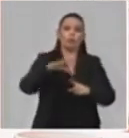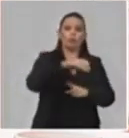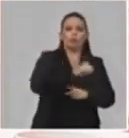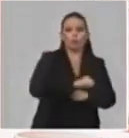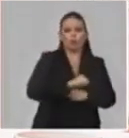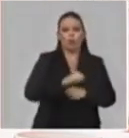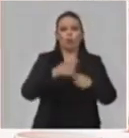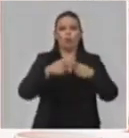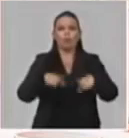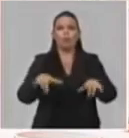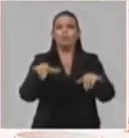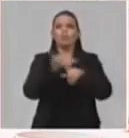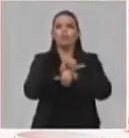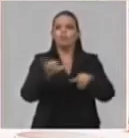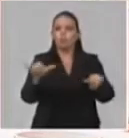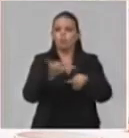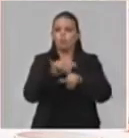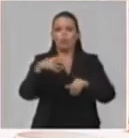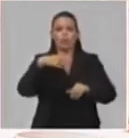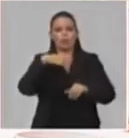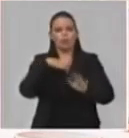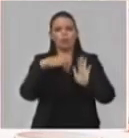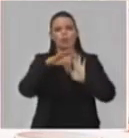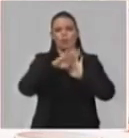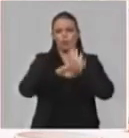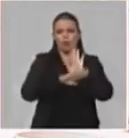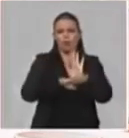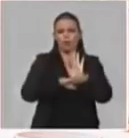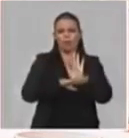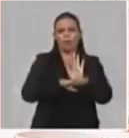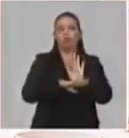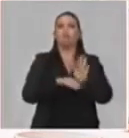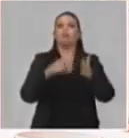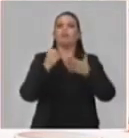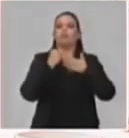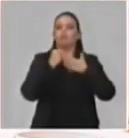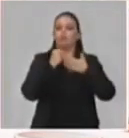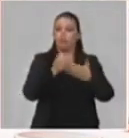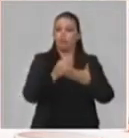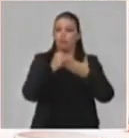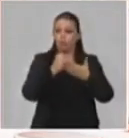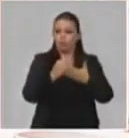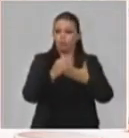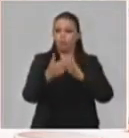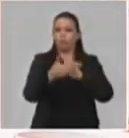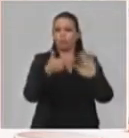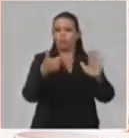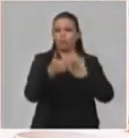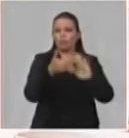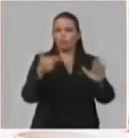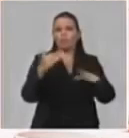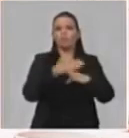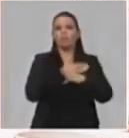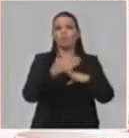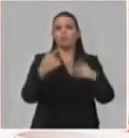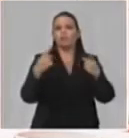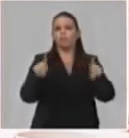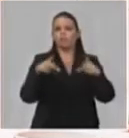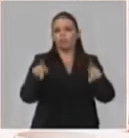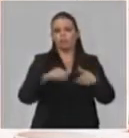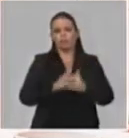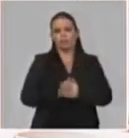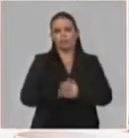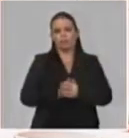modos se realizaron espacios que daban respuesta a muchas de las especialidades. Nosotros, además, en el caso de la formación